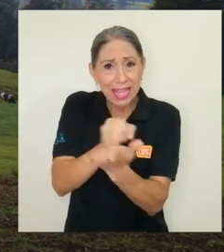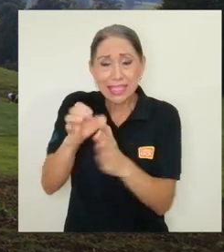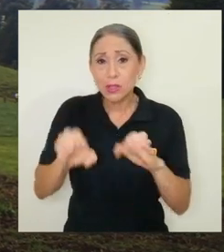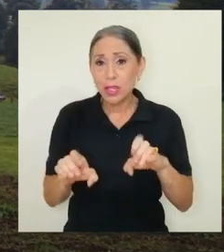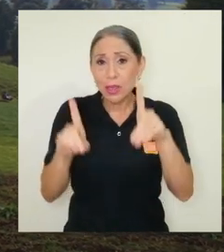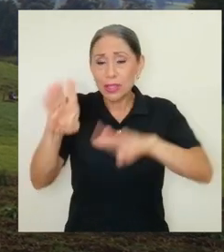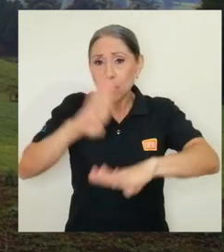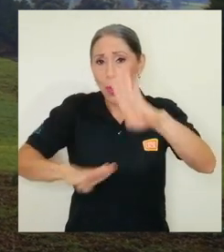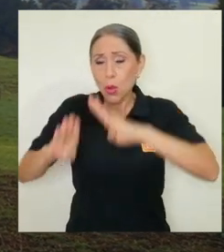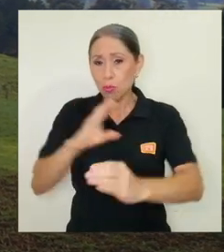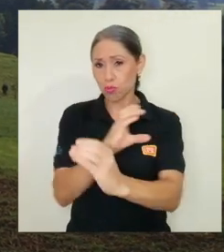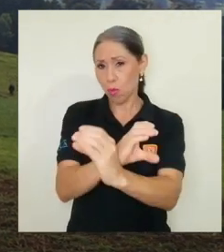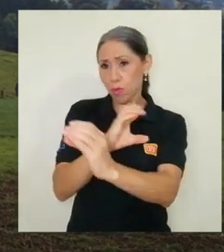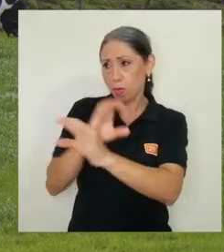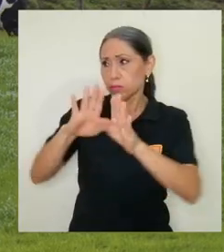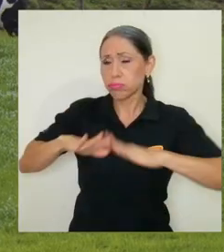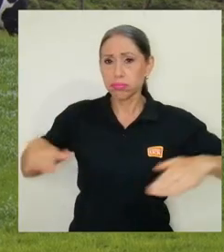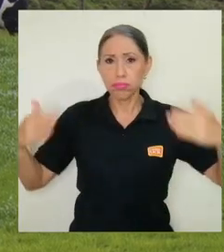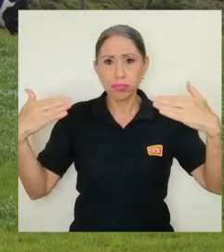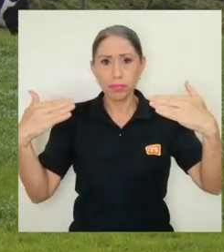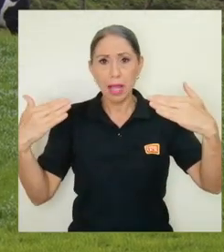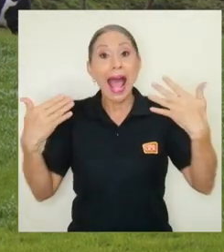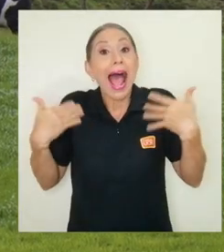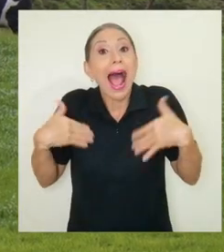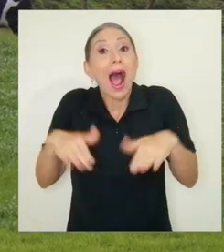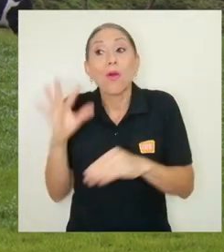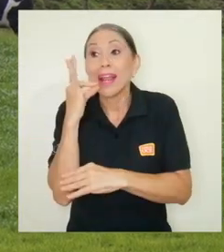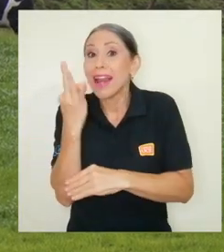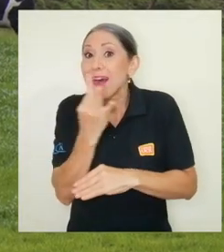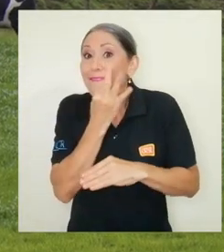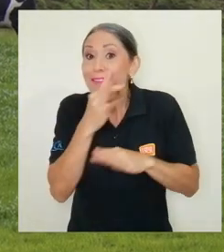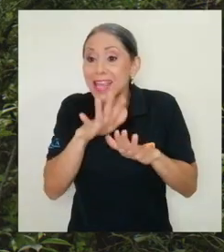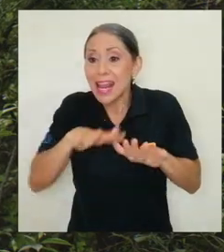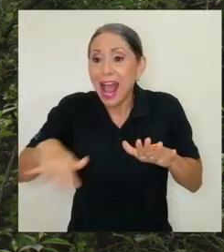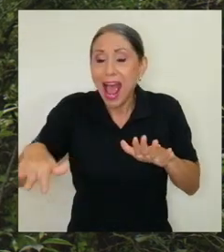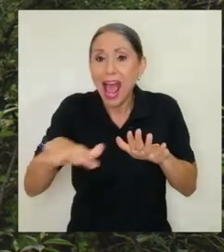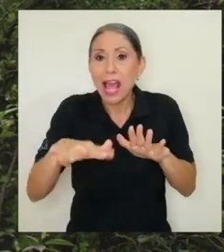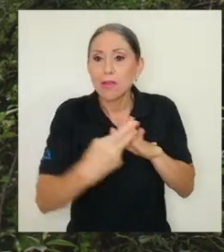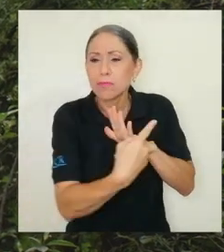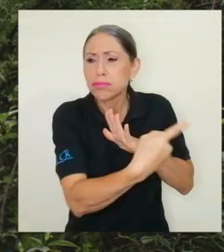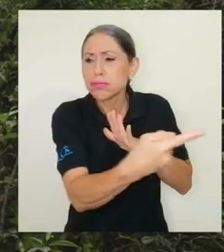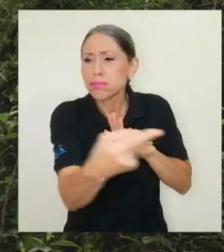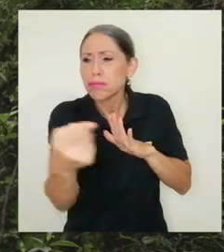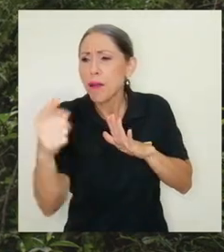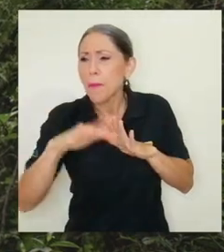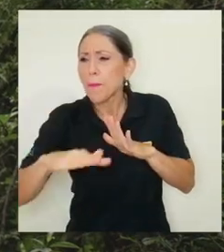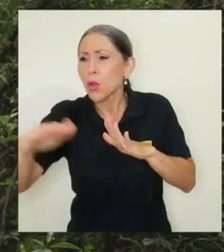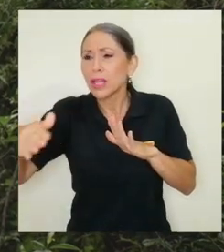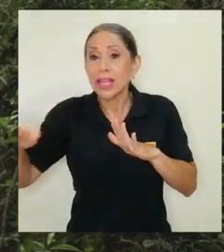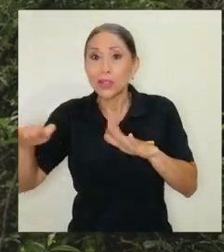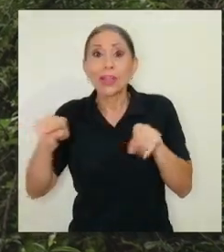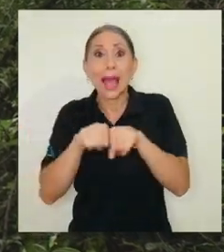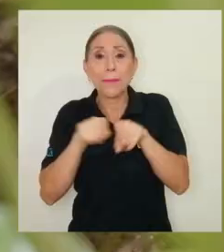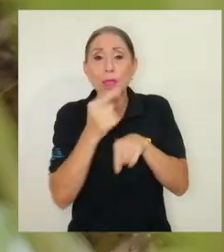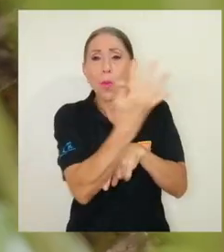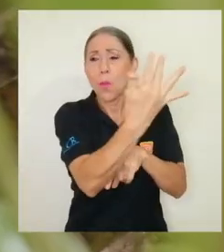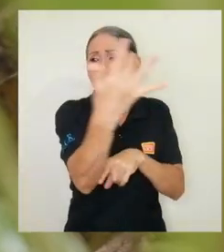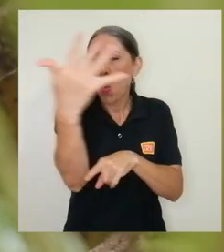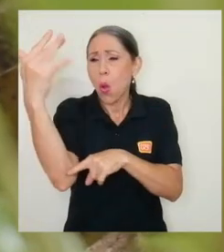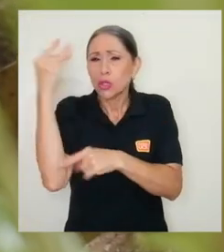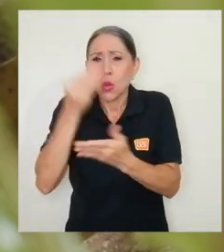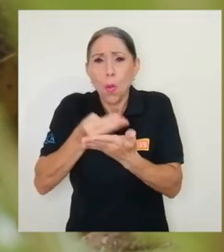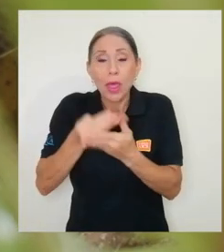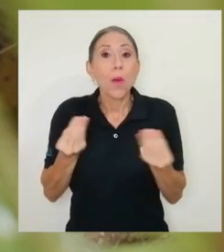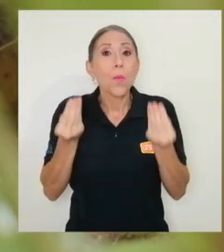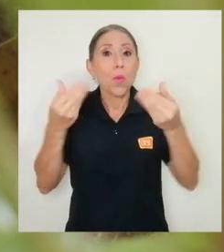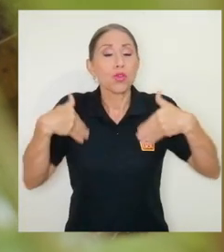biológica y conservación ambiental aunque la finca está rodeada por potreros la integra un bosque premontano húmedo con gran